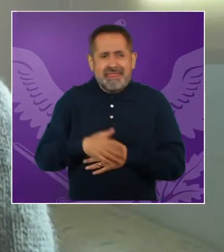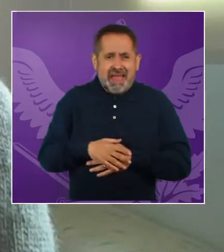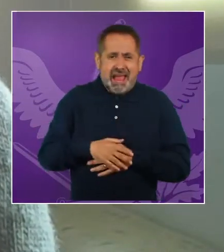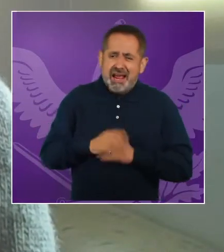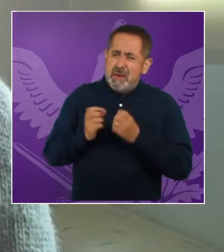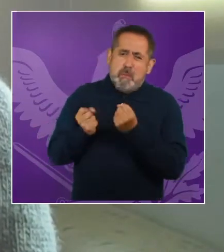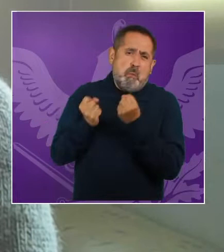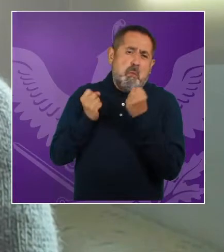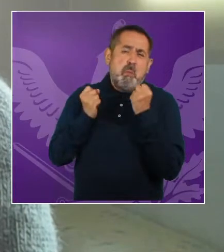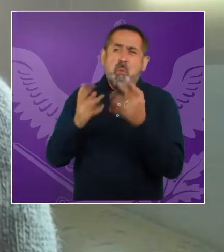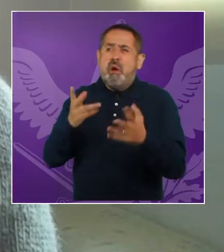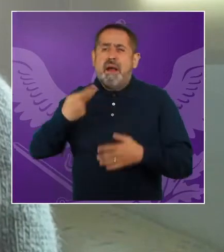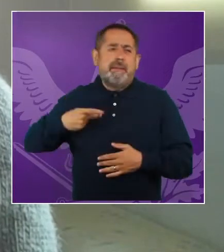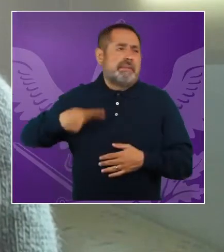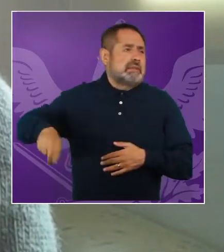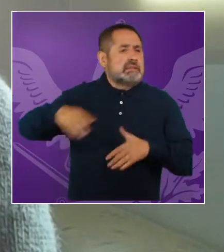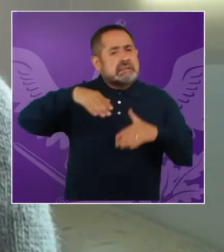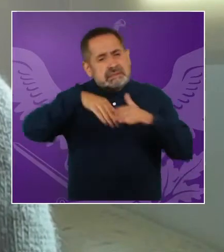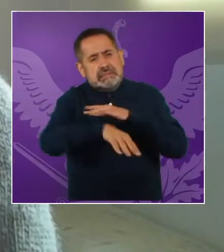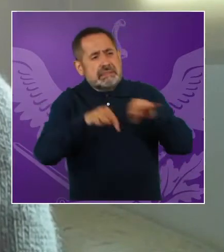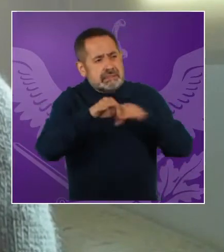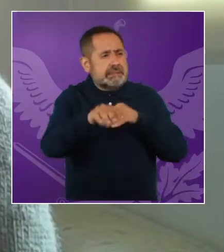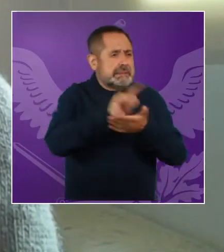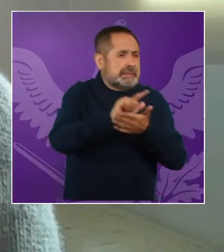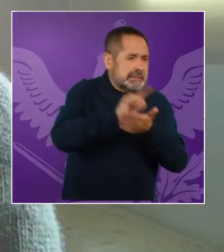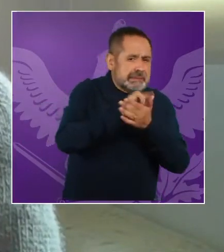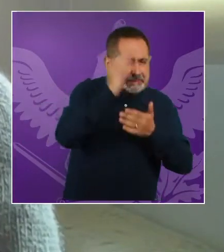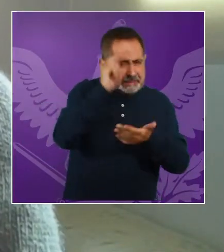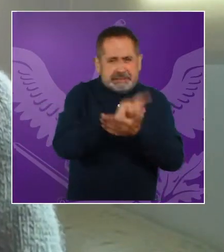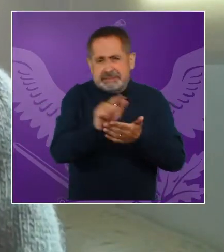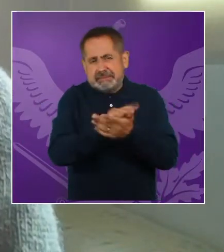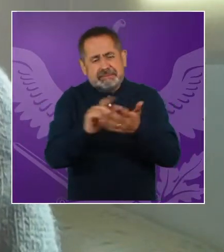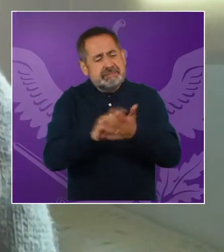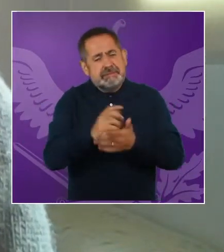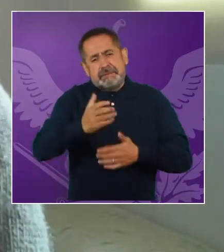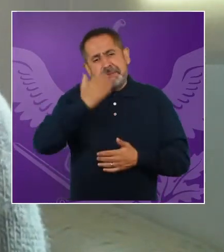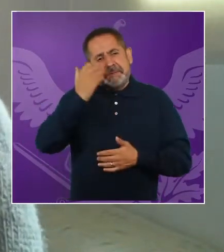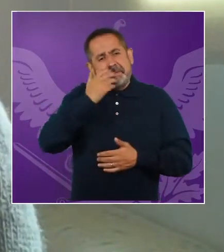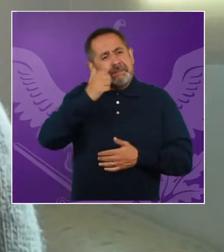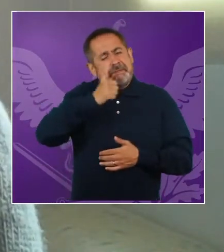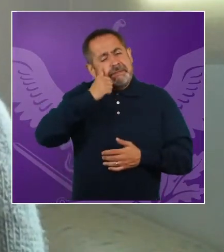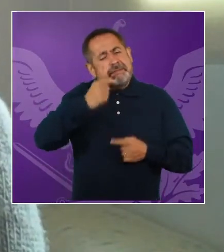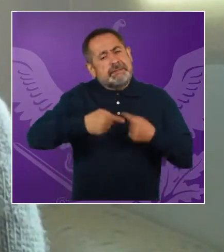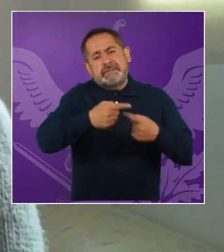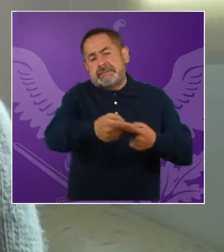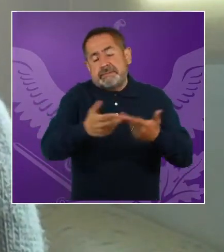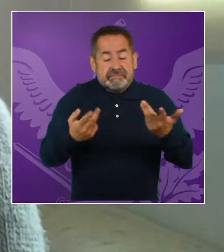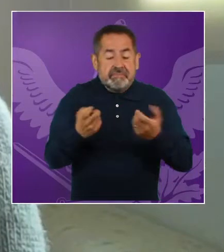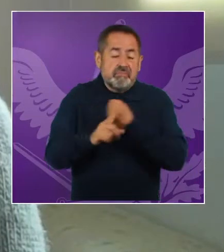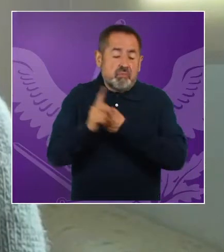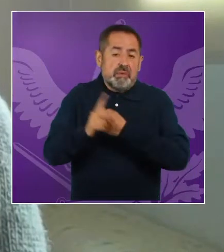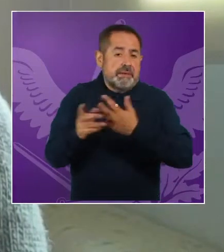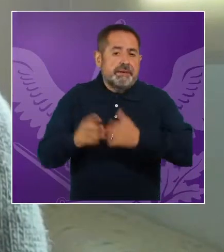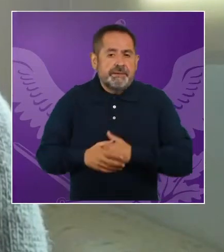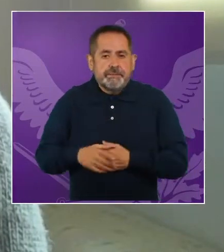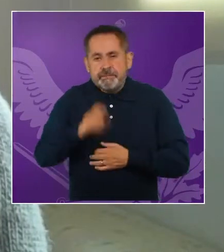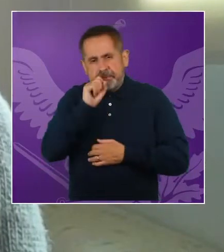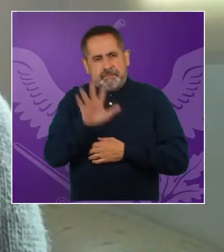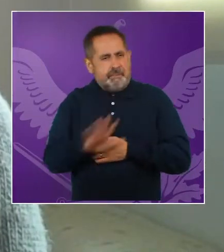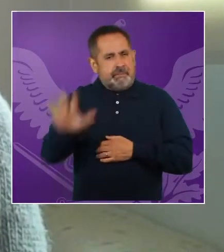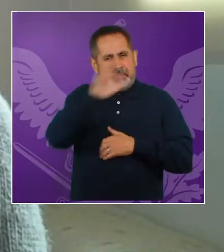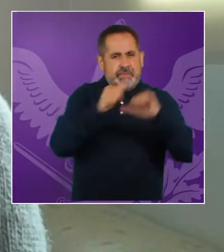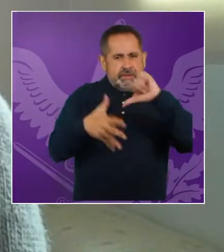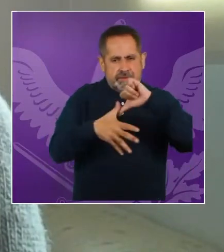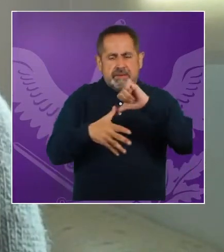niveles altos de trabajo del hogar, sea que se conjugan dos problemas importantes. Y